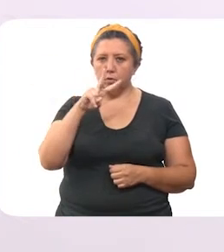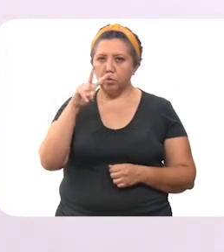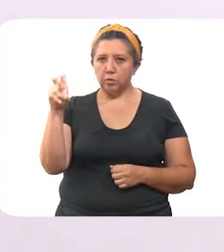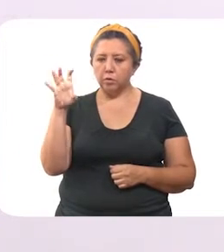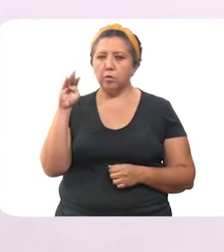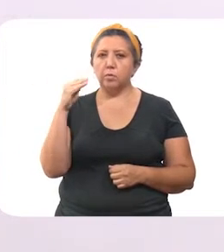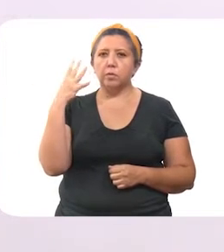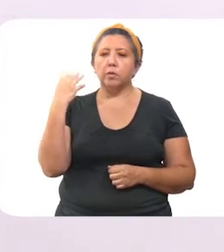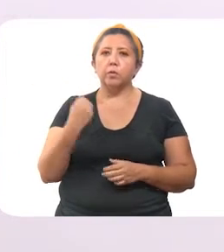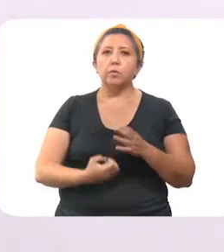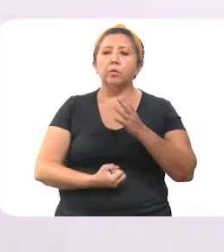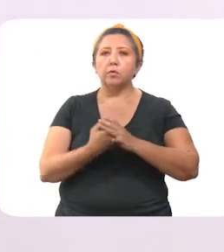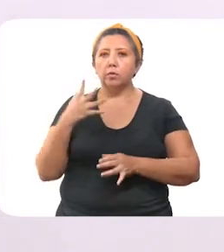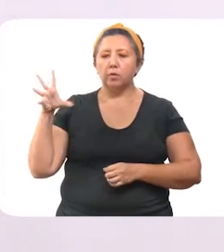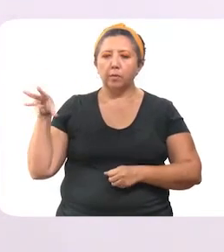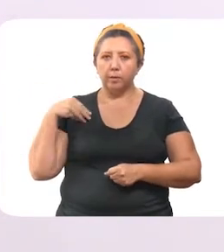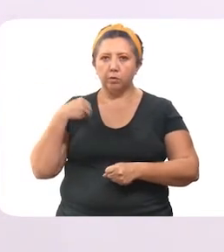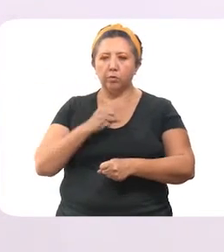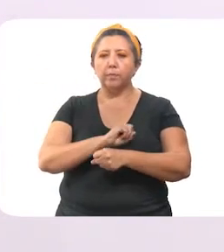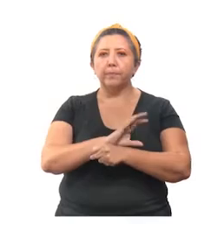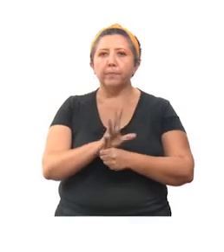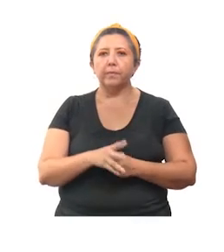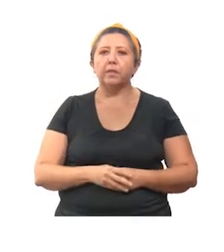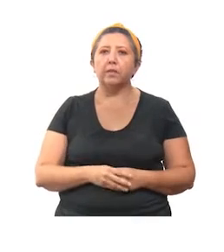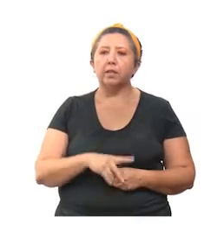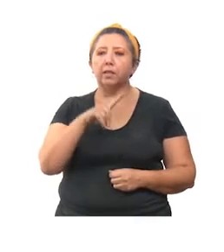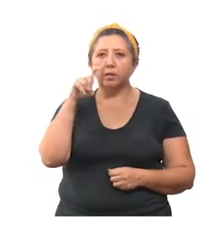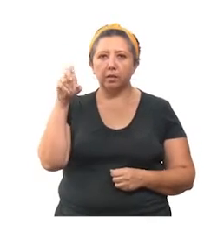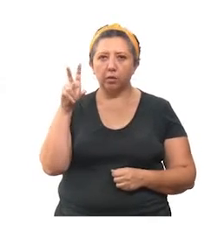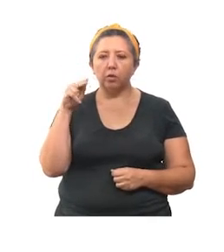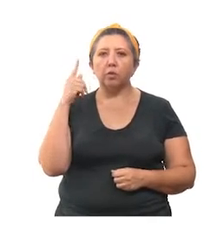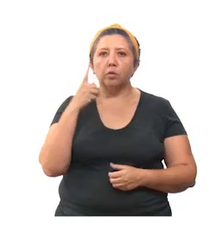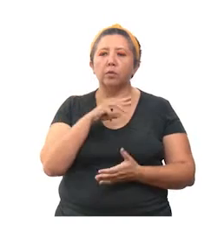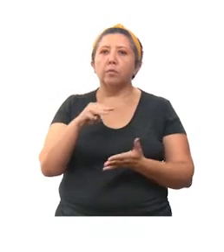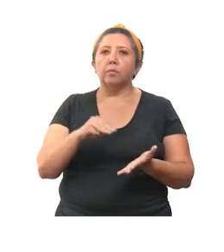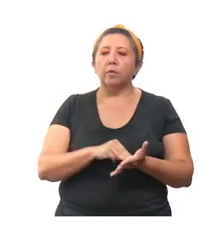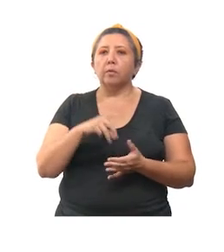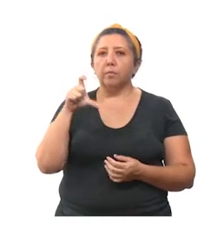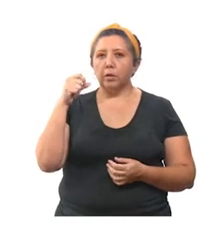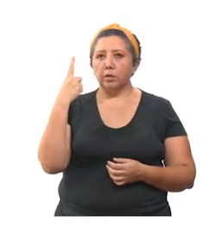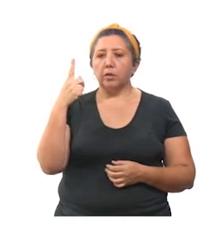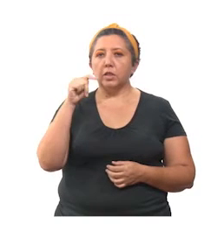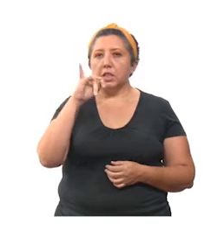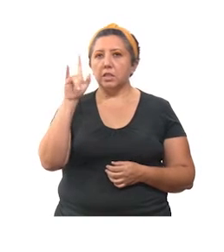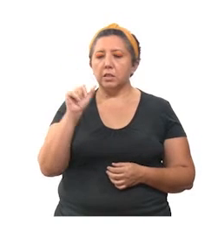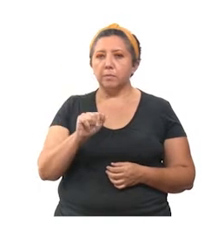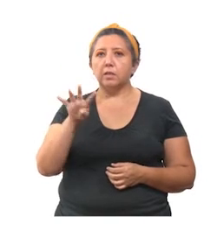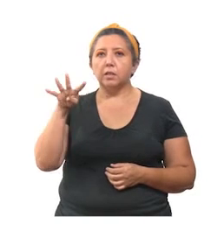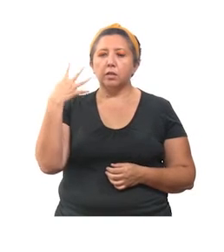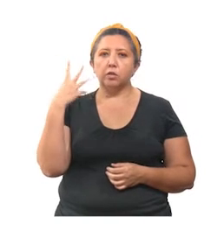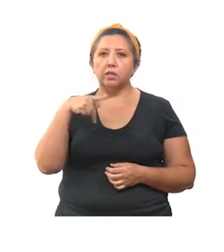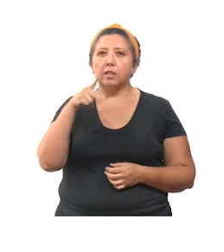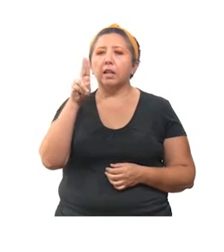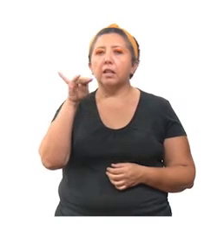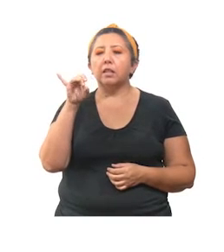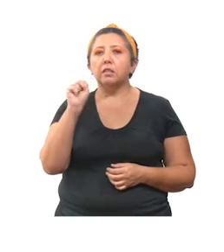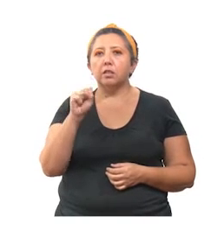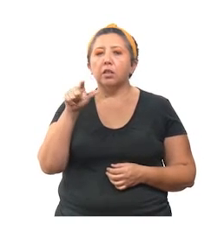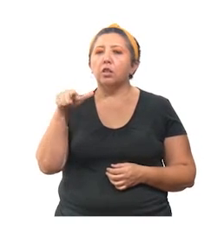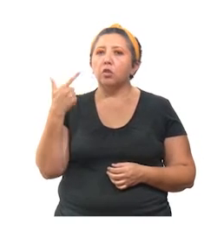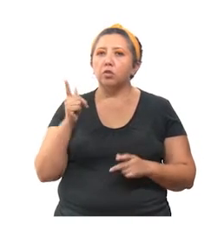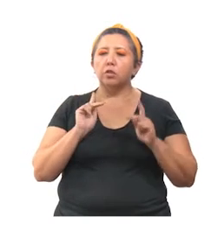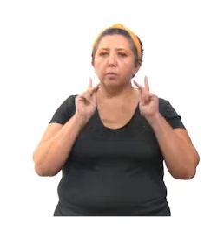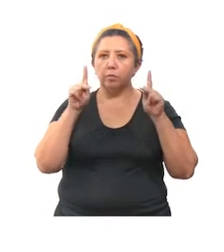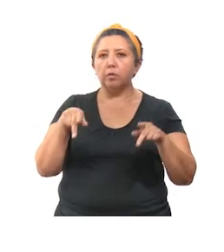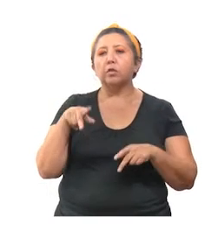299 nuevos contagios de coronavirus. 181 en Mérida, 21 en Tisimín, 14 en Canacín, 12